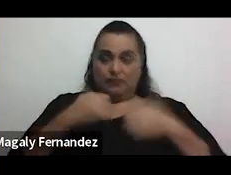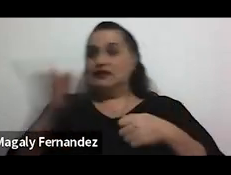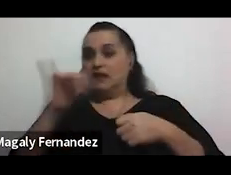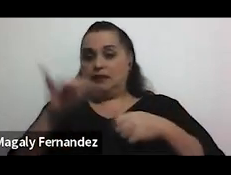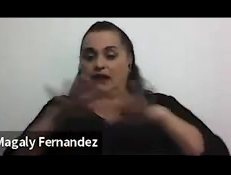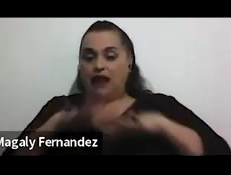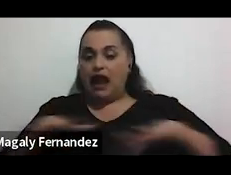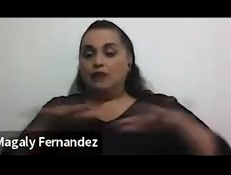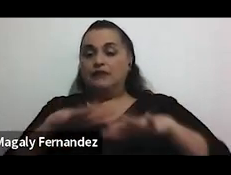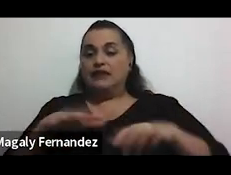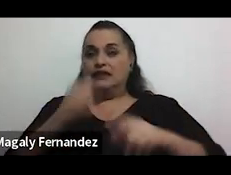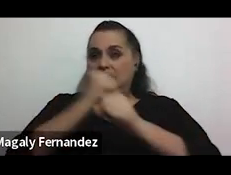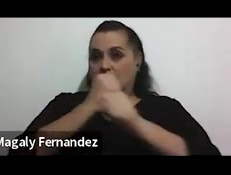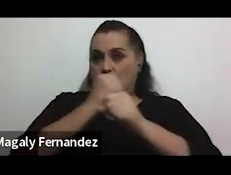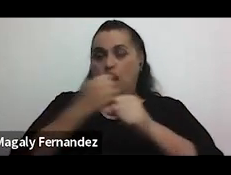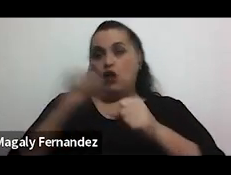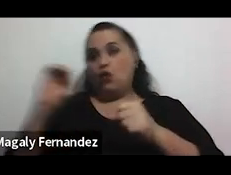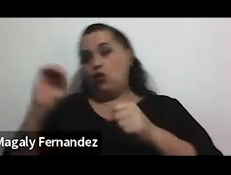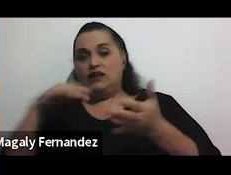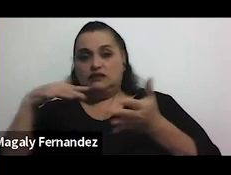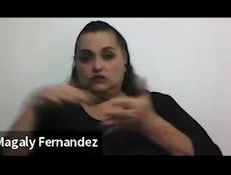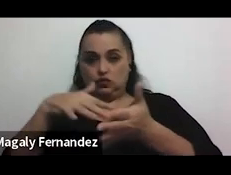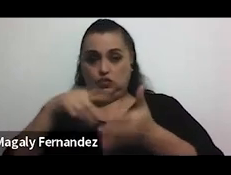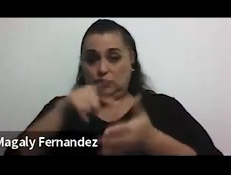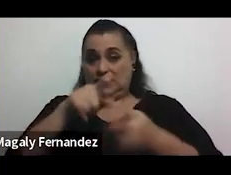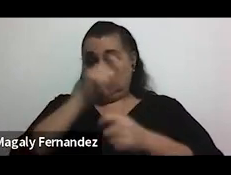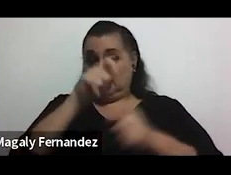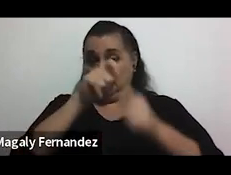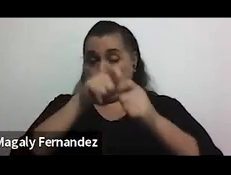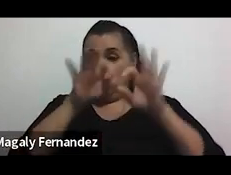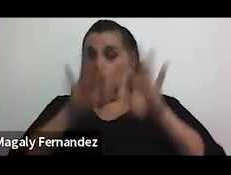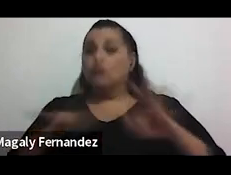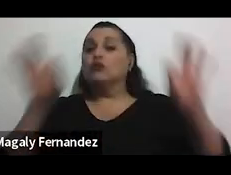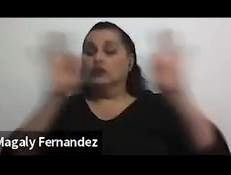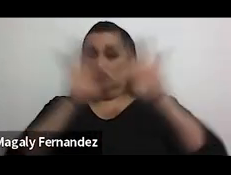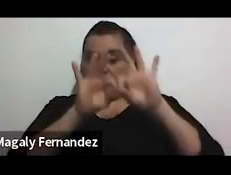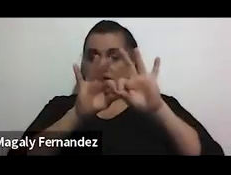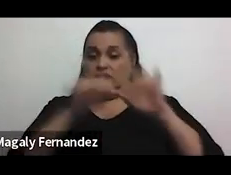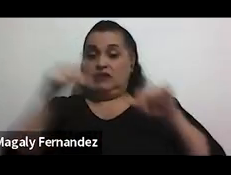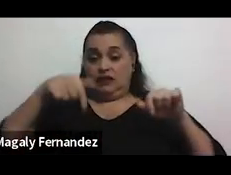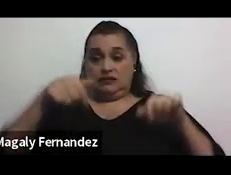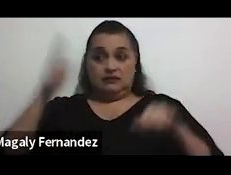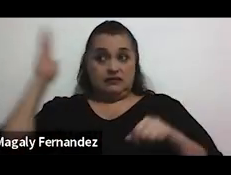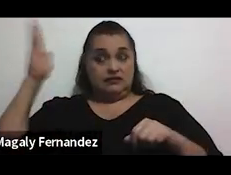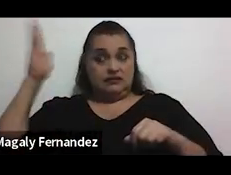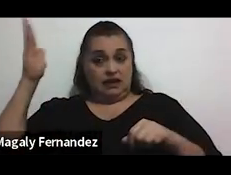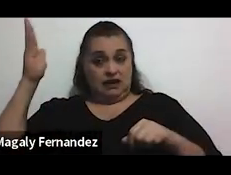o de estudios y esto me parece un punto bien importante puesto que esta charla se está dando